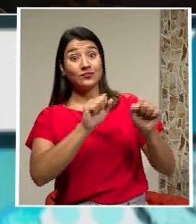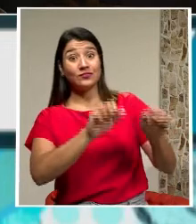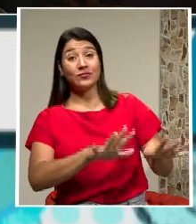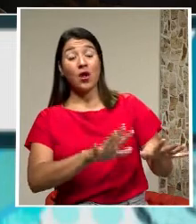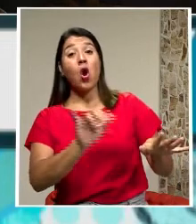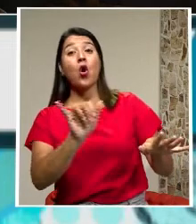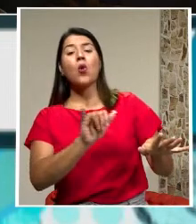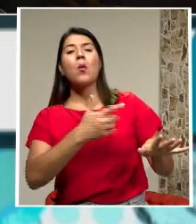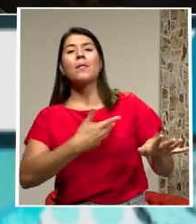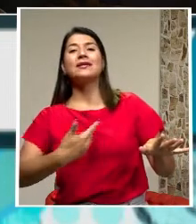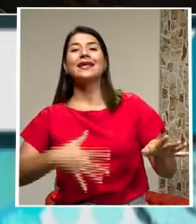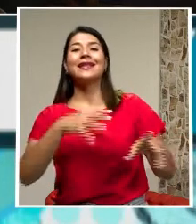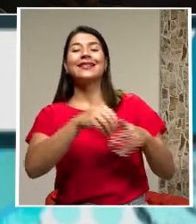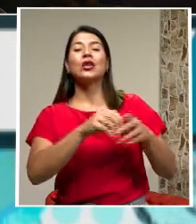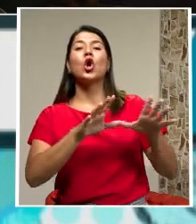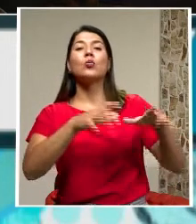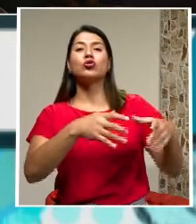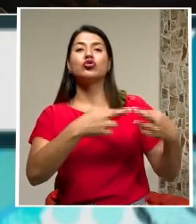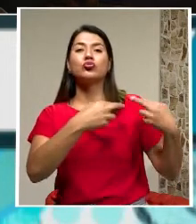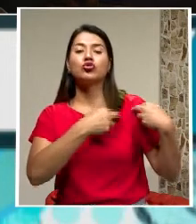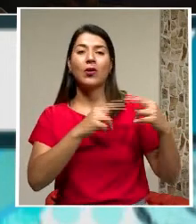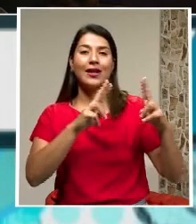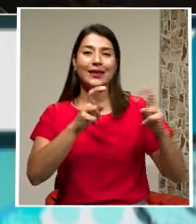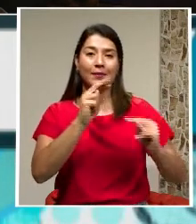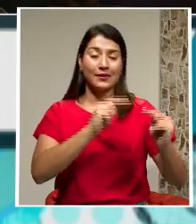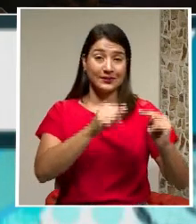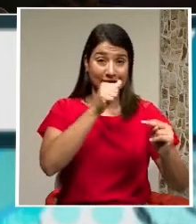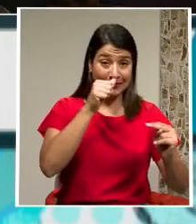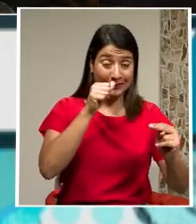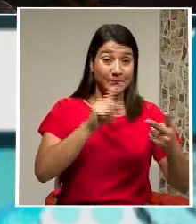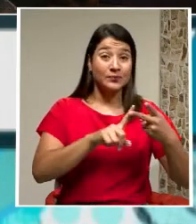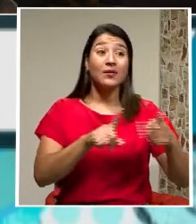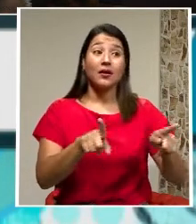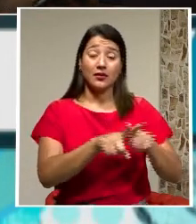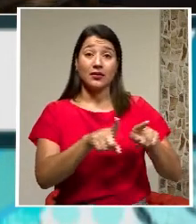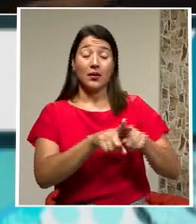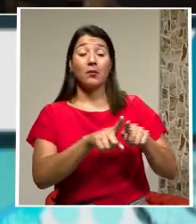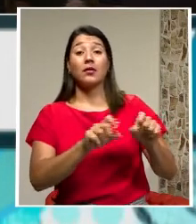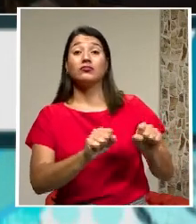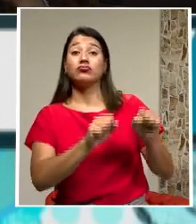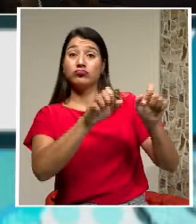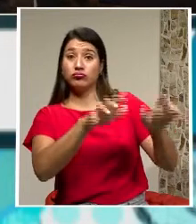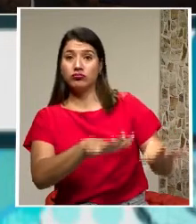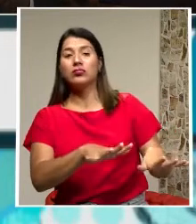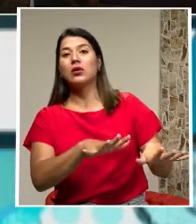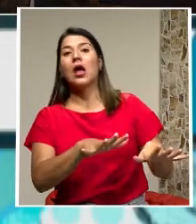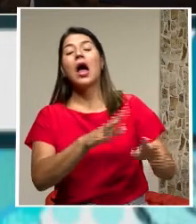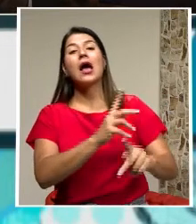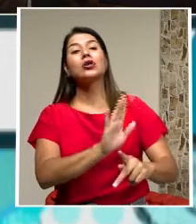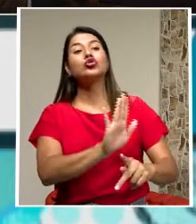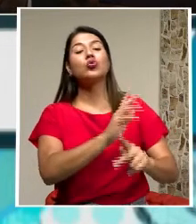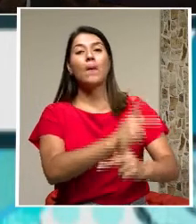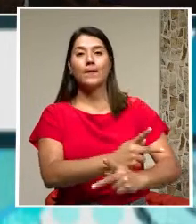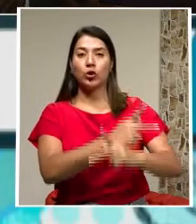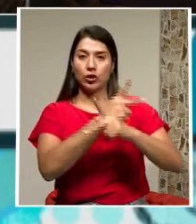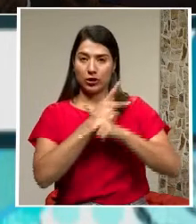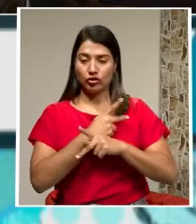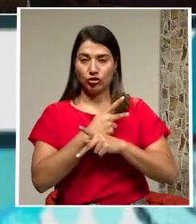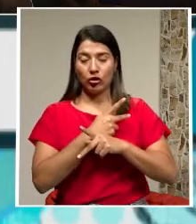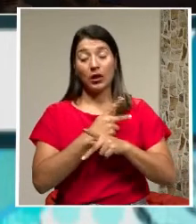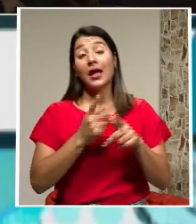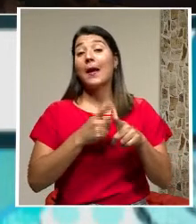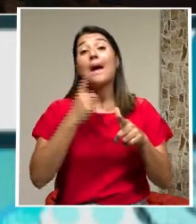Narcotráfico y ofreció además renunciar al fuero parlamentario que lo protege de eventuales